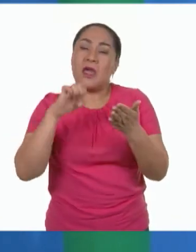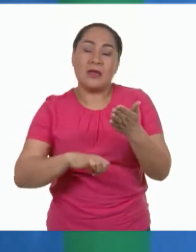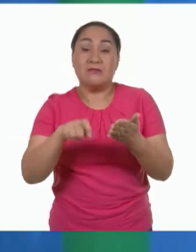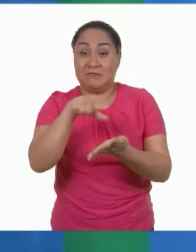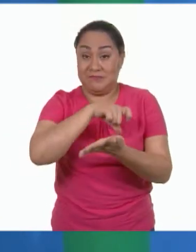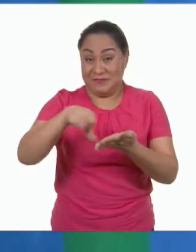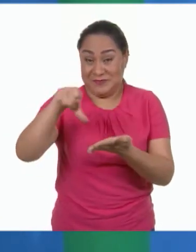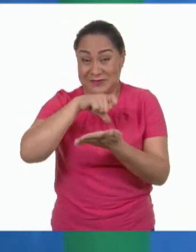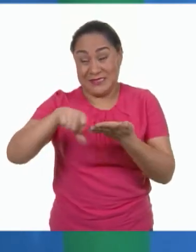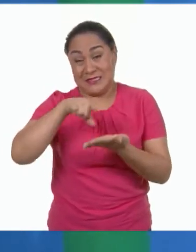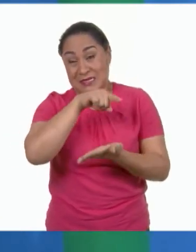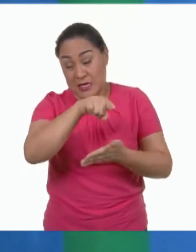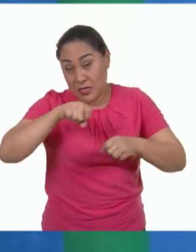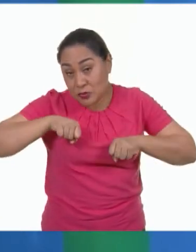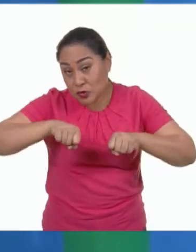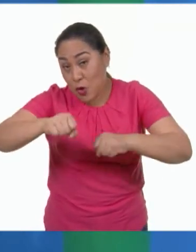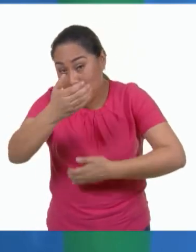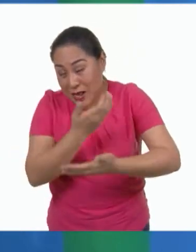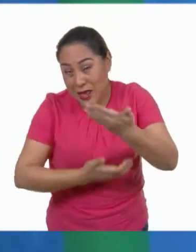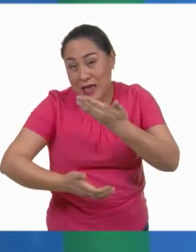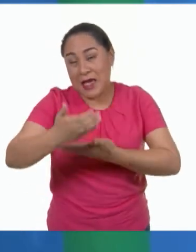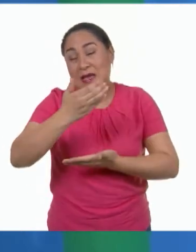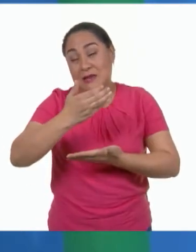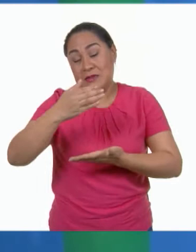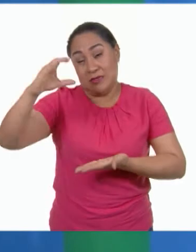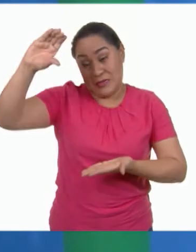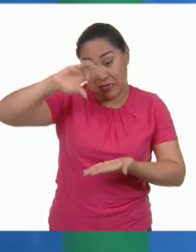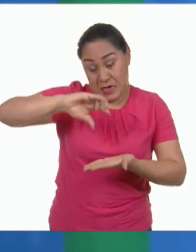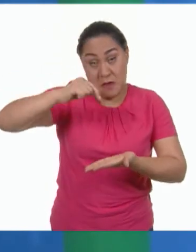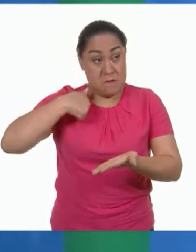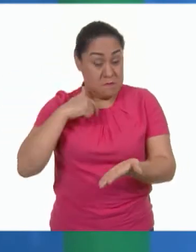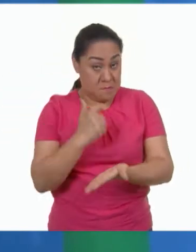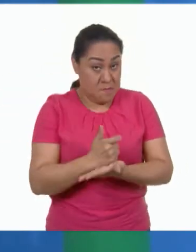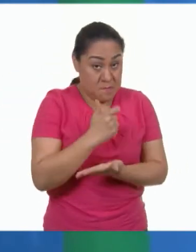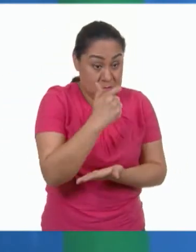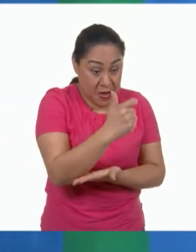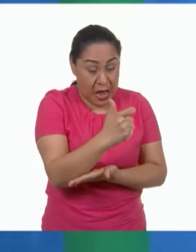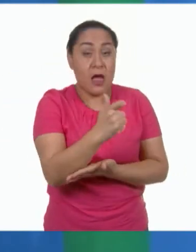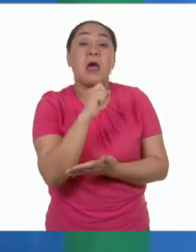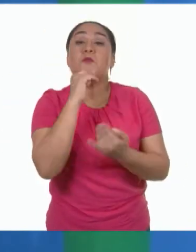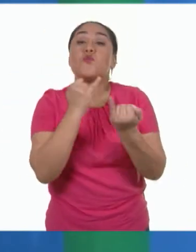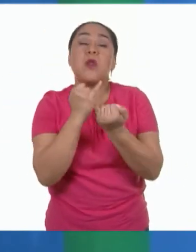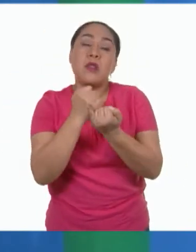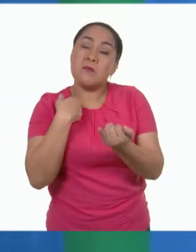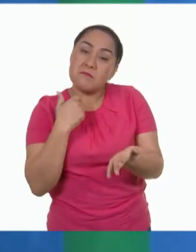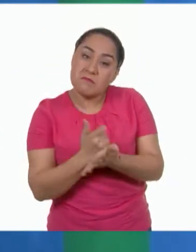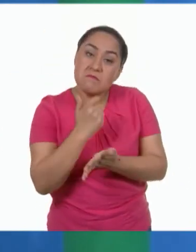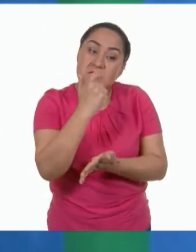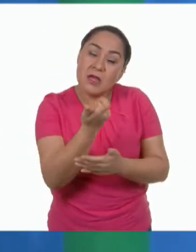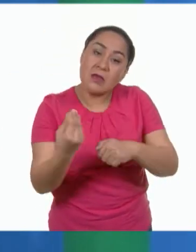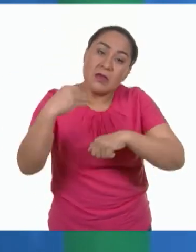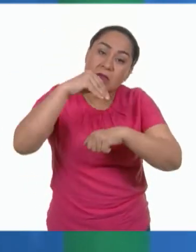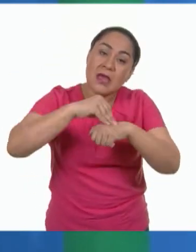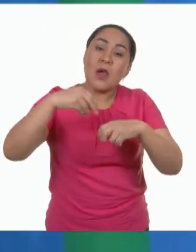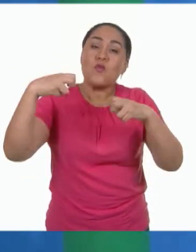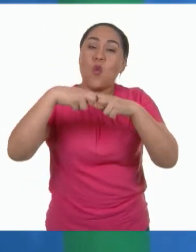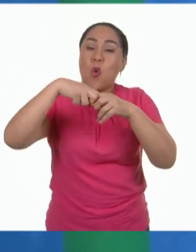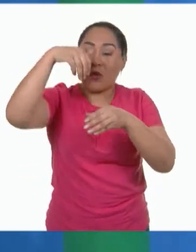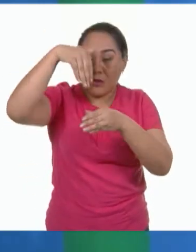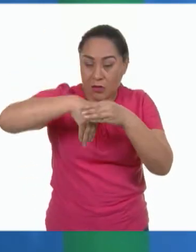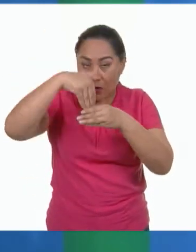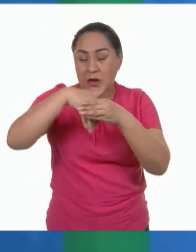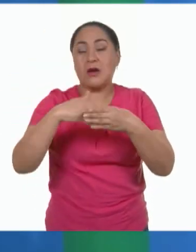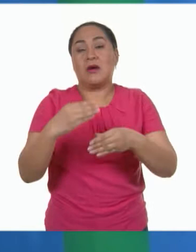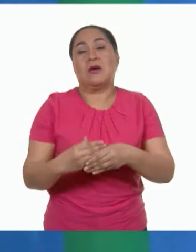compramos en el supermercado, además de pagar por él, estamos pagando por la bolsa de plástico y la caja de cartón